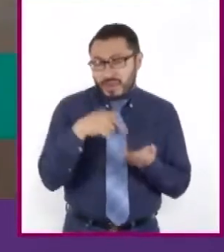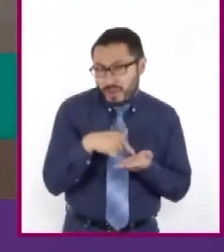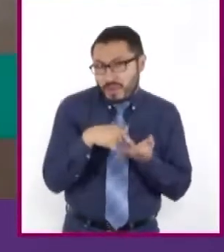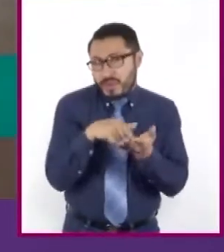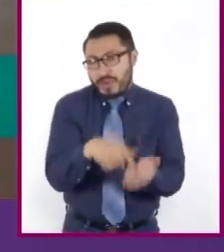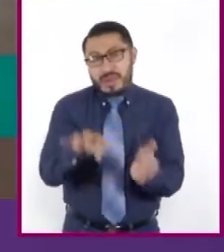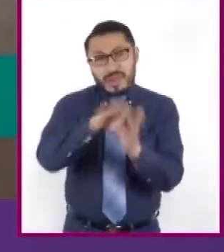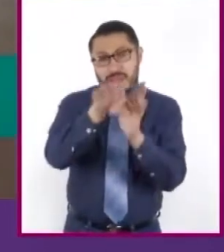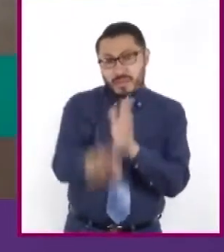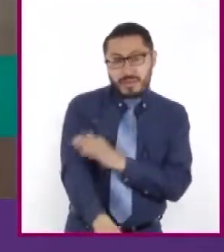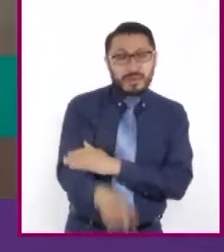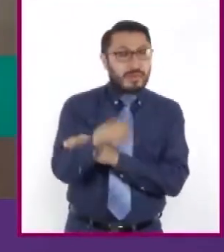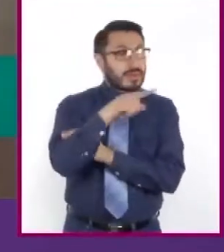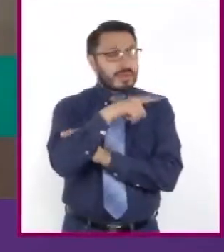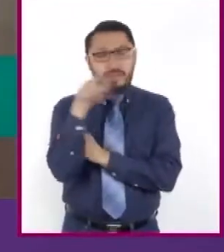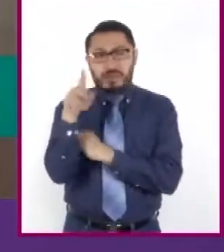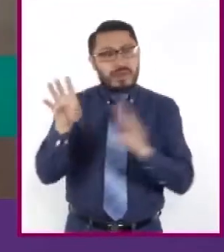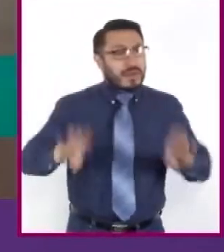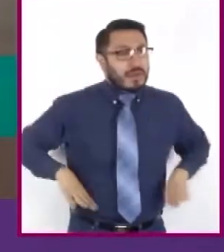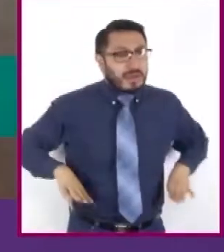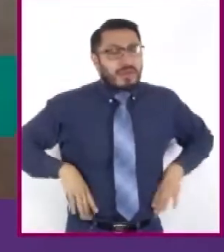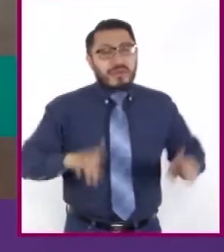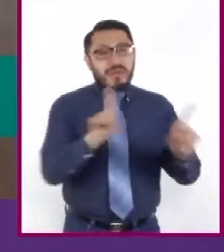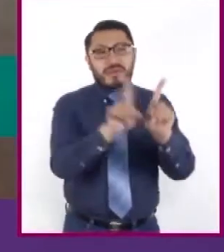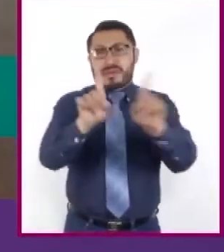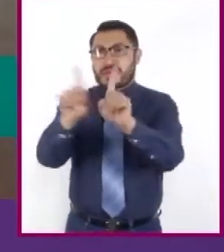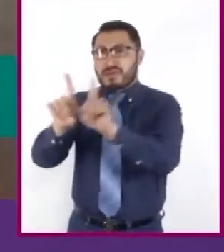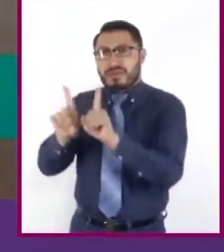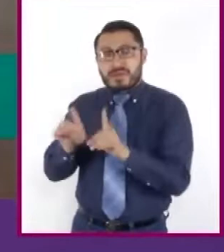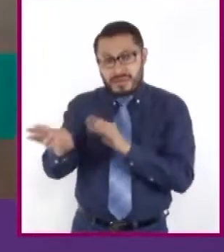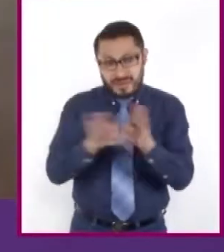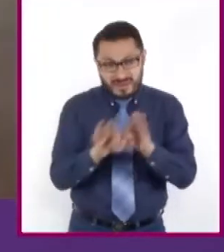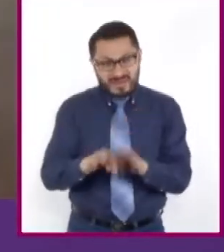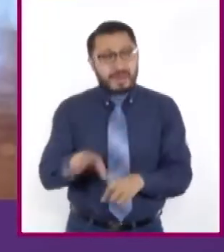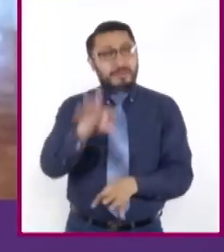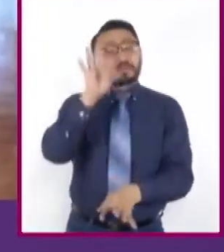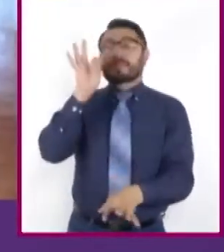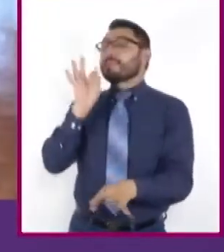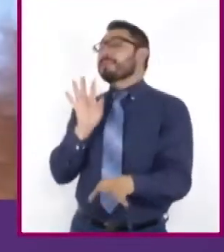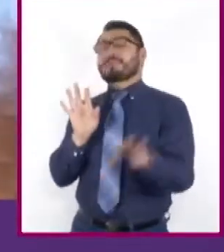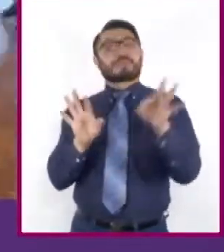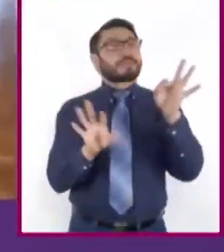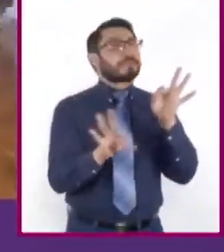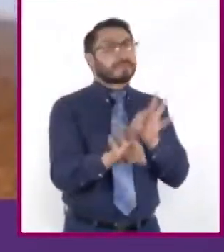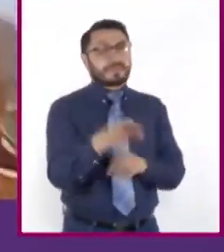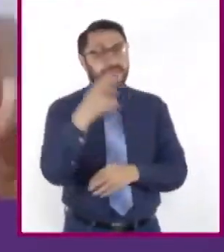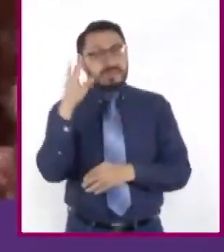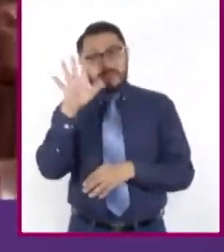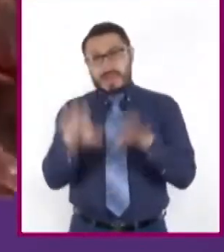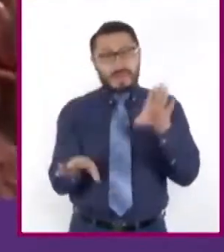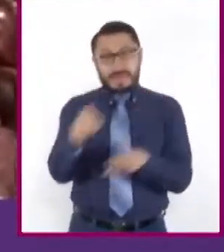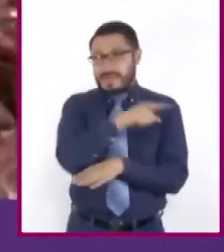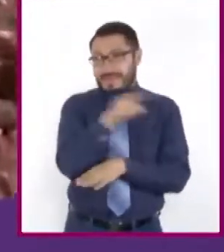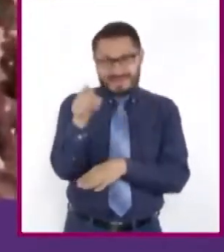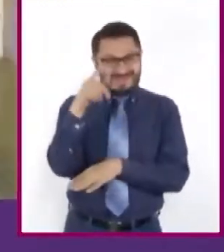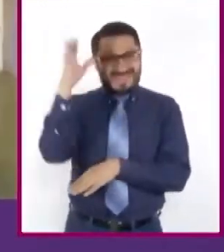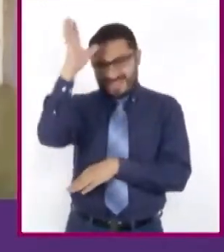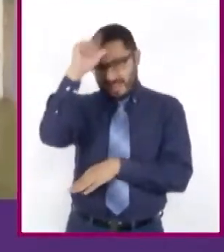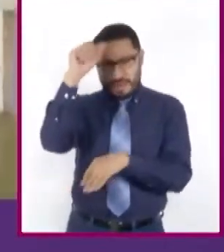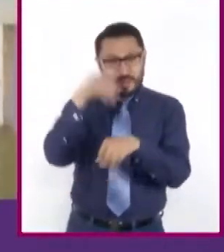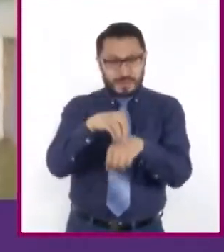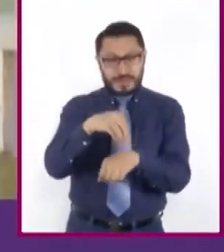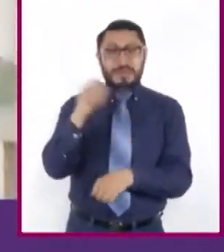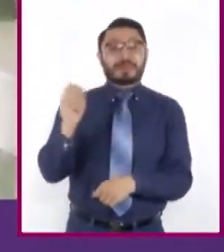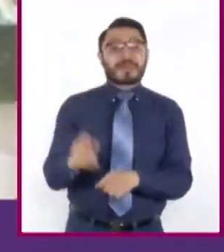seleccionar a las parejas de trabajo, que muchas veces se ponen entre ellos de acuerdo, nos avisan